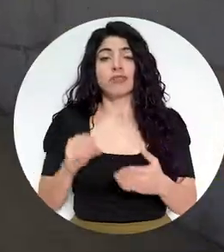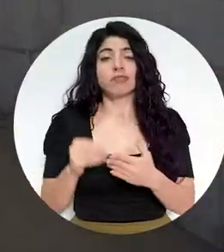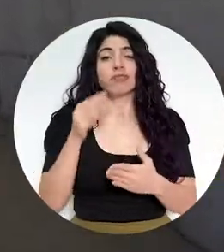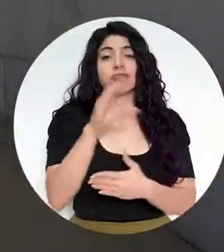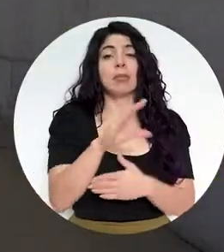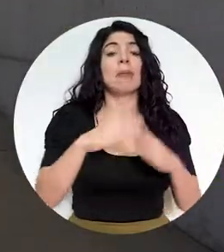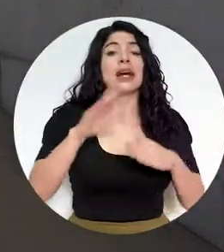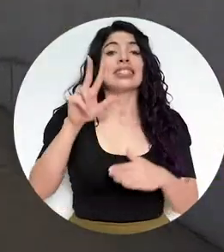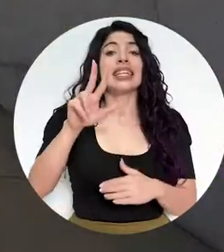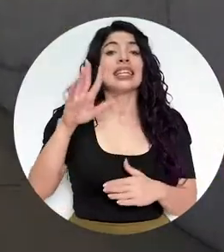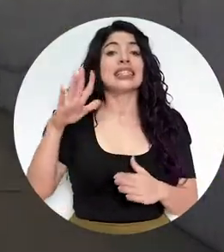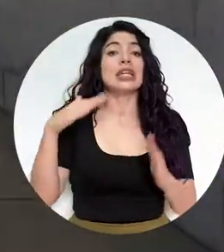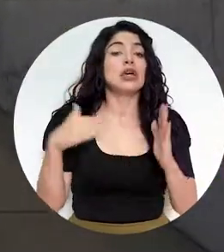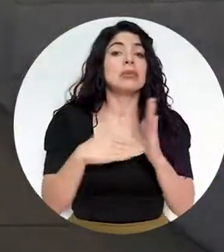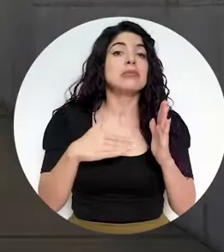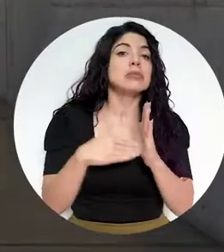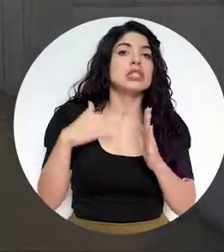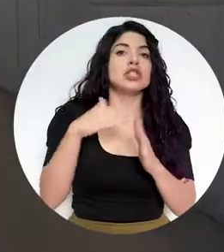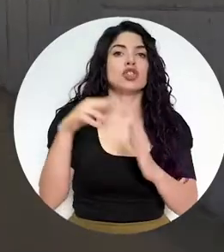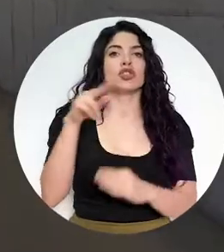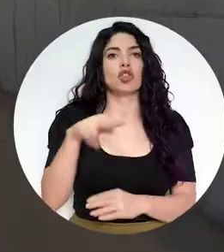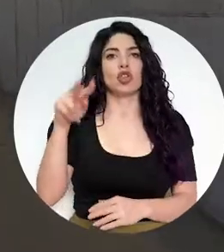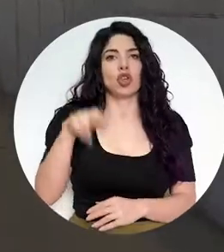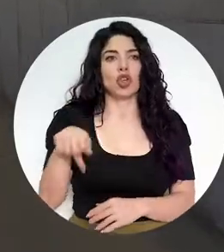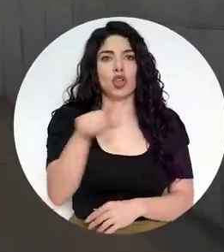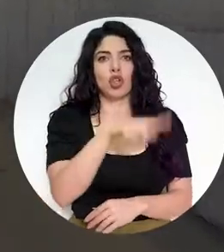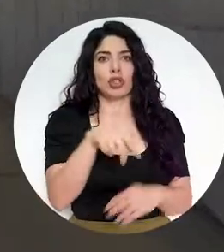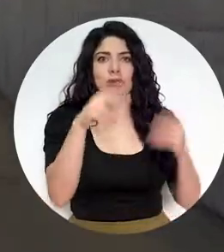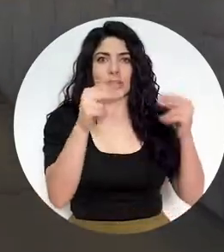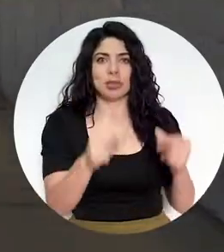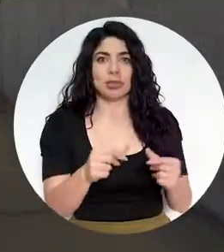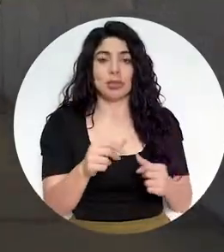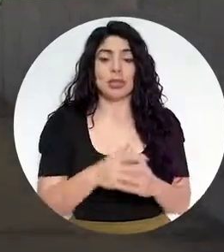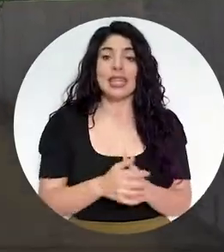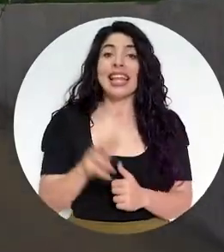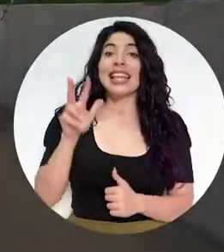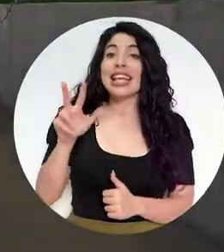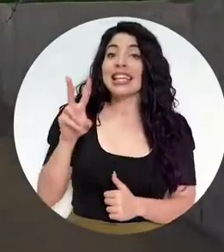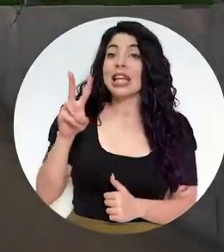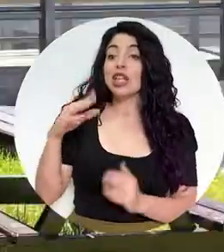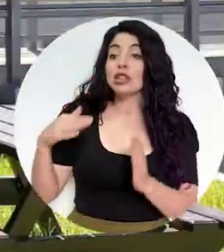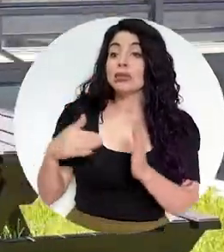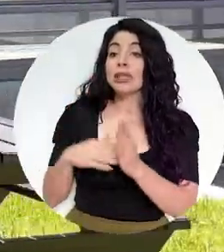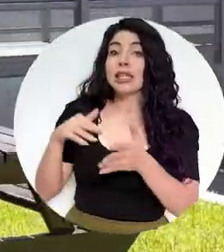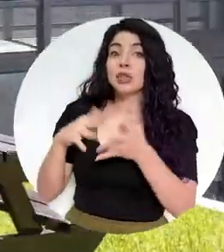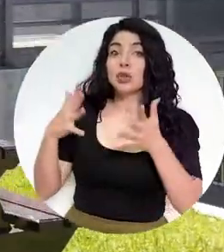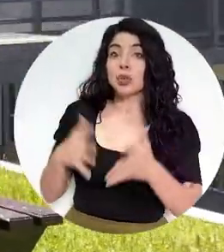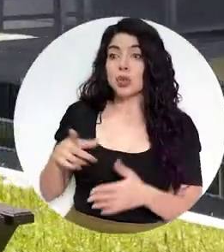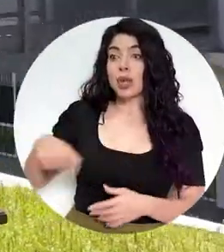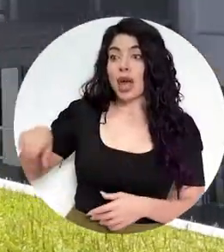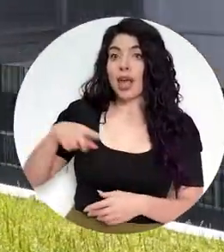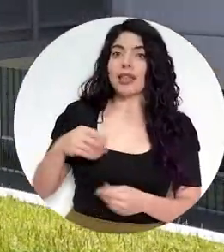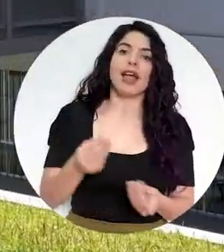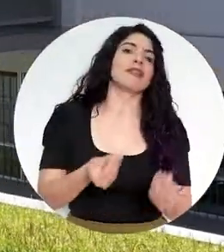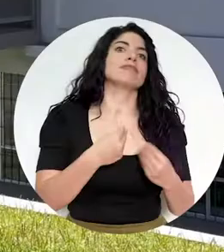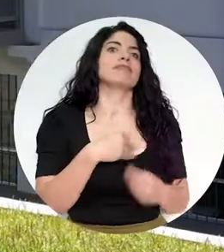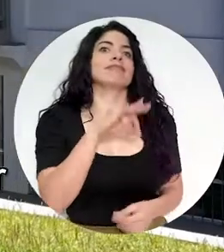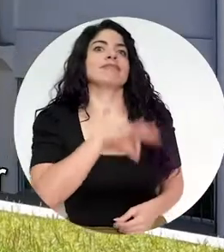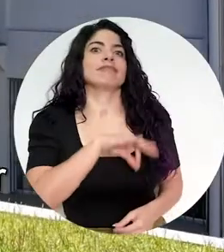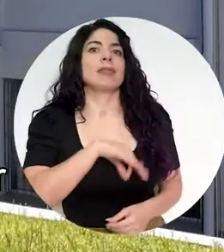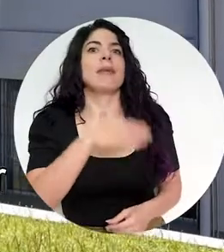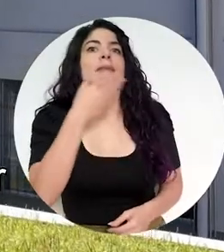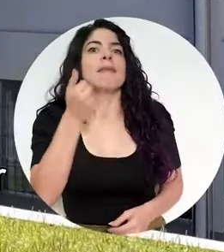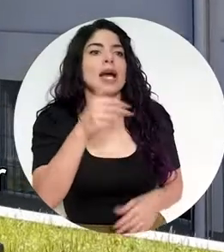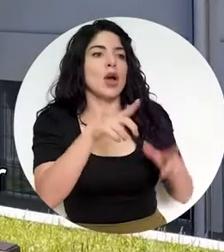con una inversión de más de 35 mil millones de colones. Con esto, 32 mil estudiantes